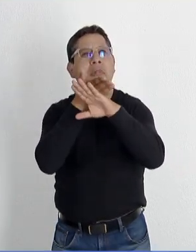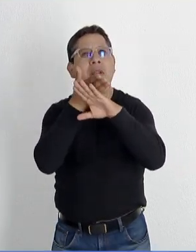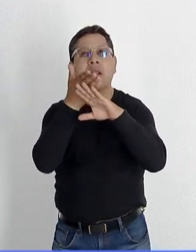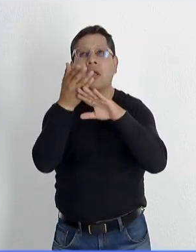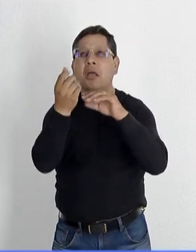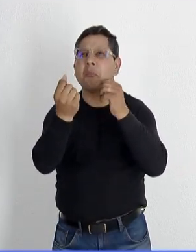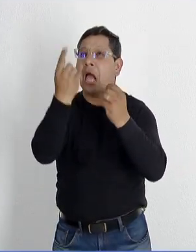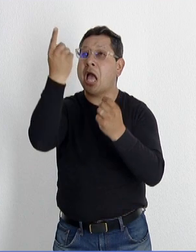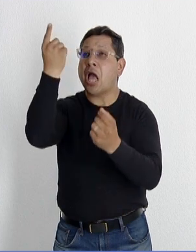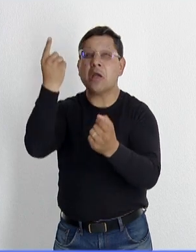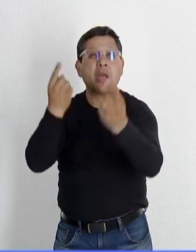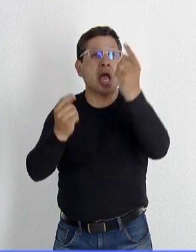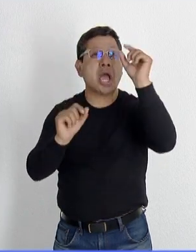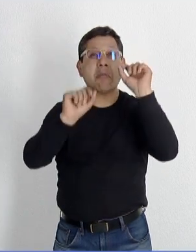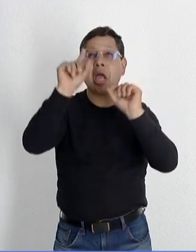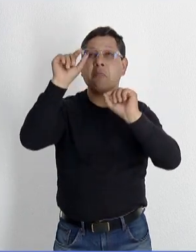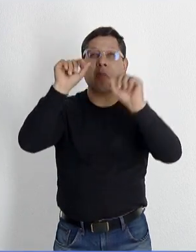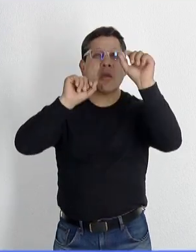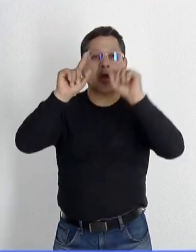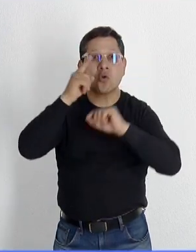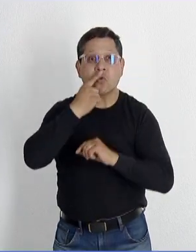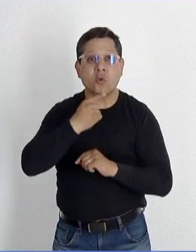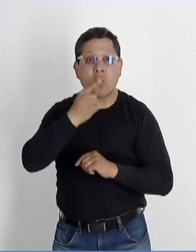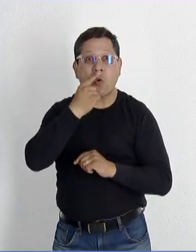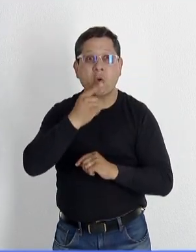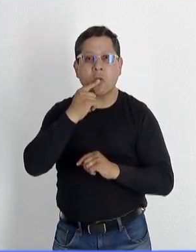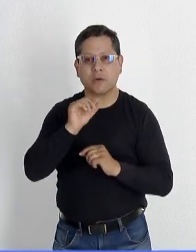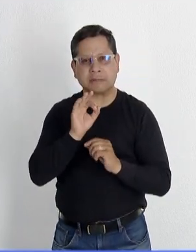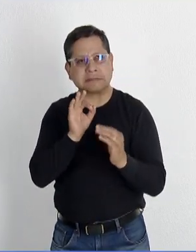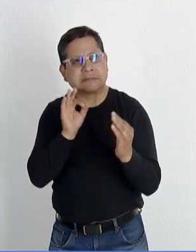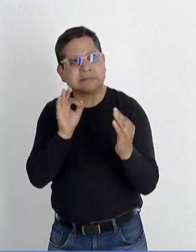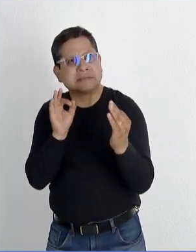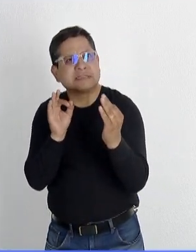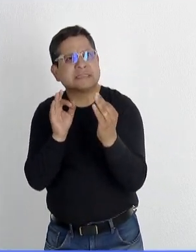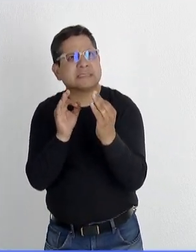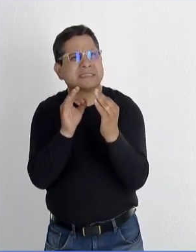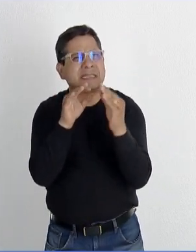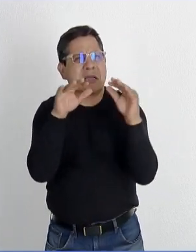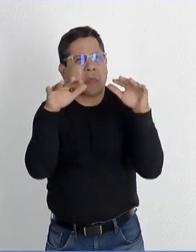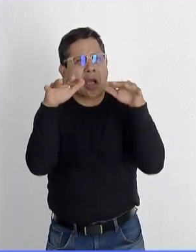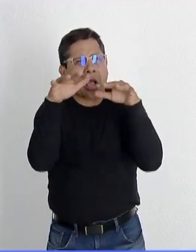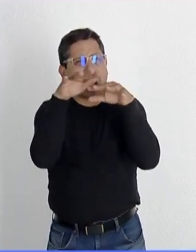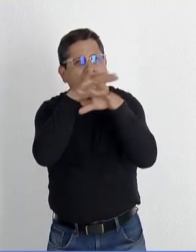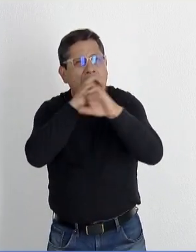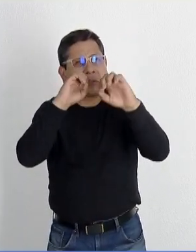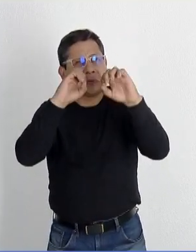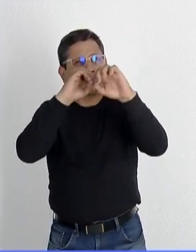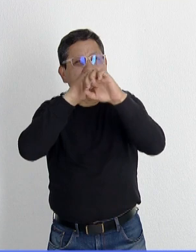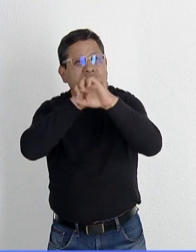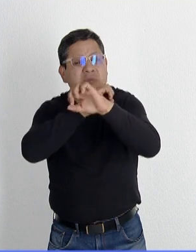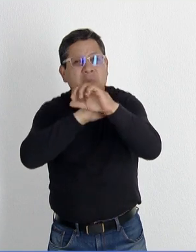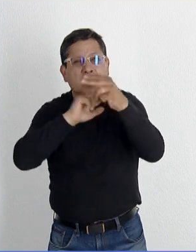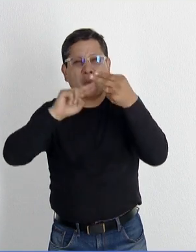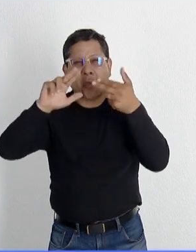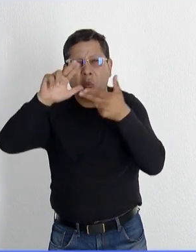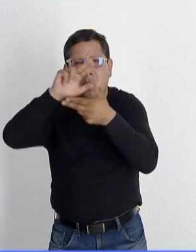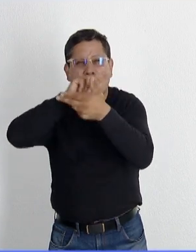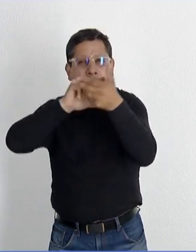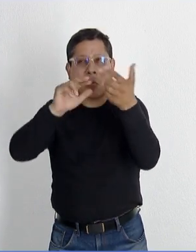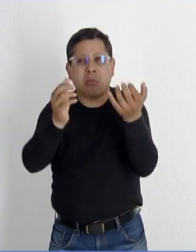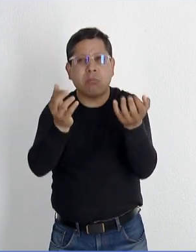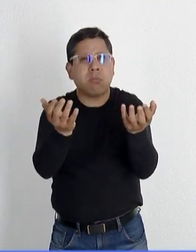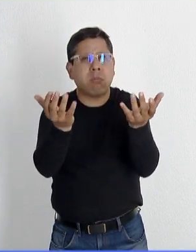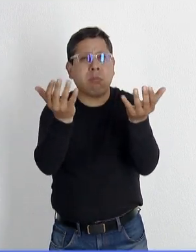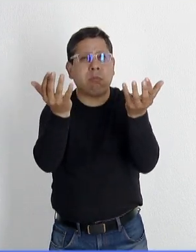el este, fuertes resplandores rojos. Deprisa llegamos a sus alrededores. La niebla era tan espesa y el humo que se desprendía de la